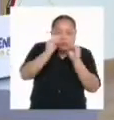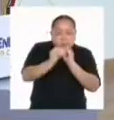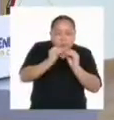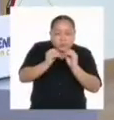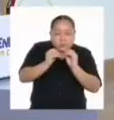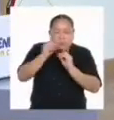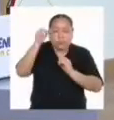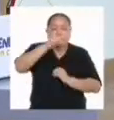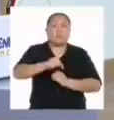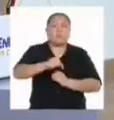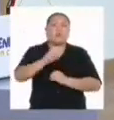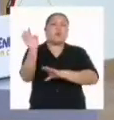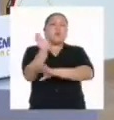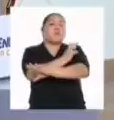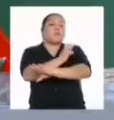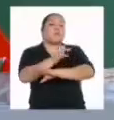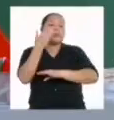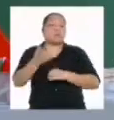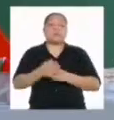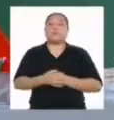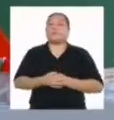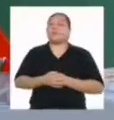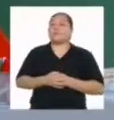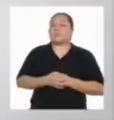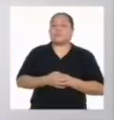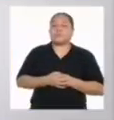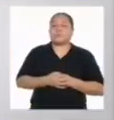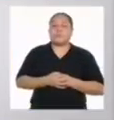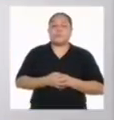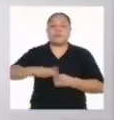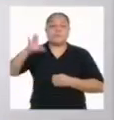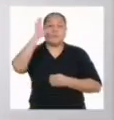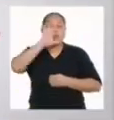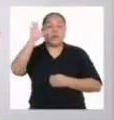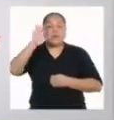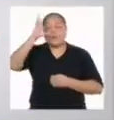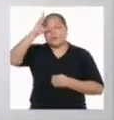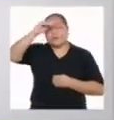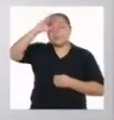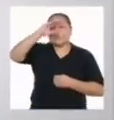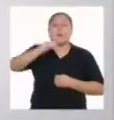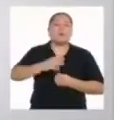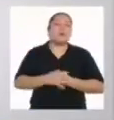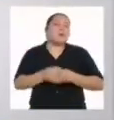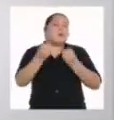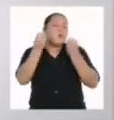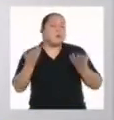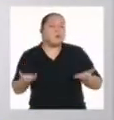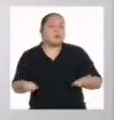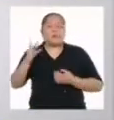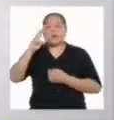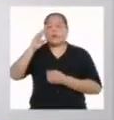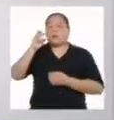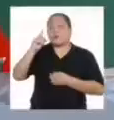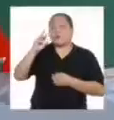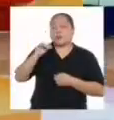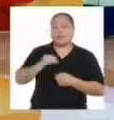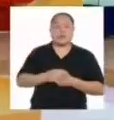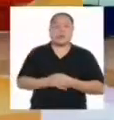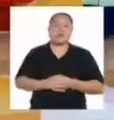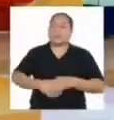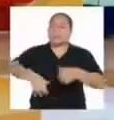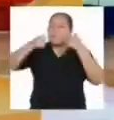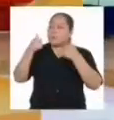mejorar nuestros poemas Hola chicas y chicos ¿Cómo estás Rodrigo?